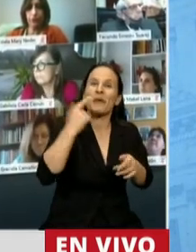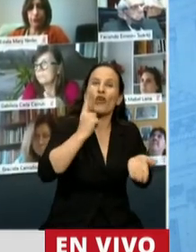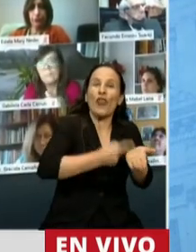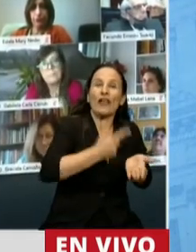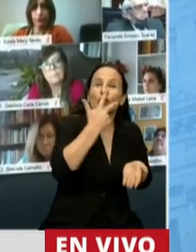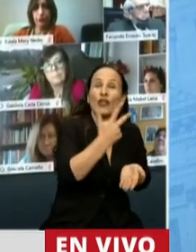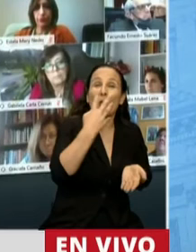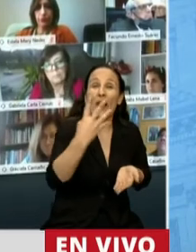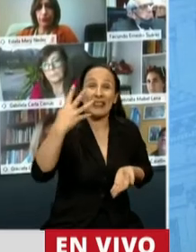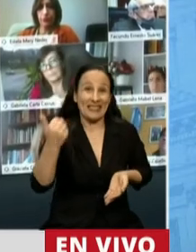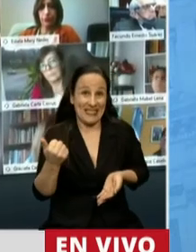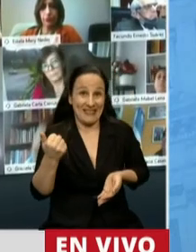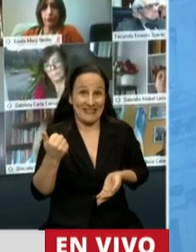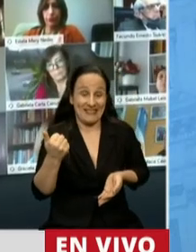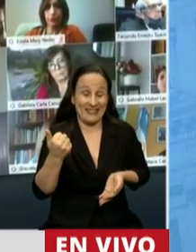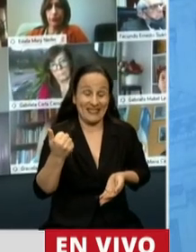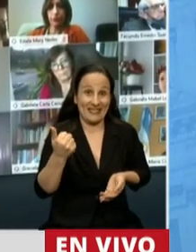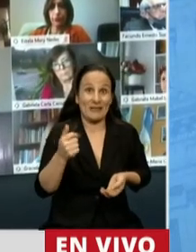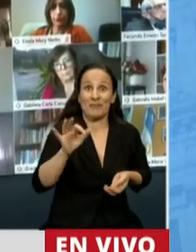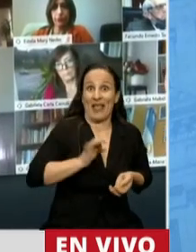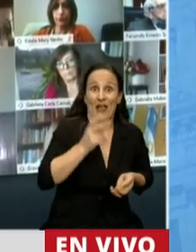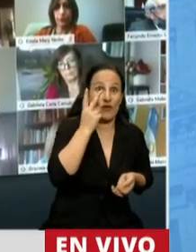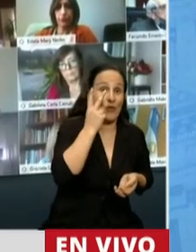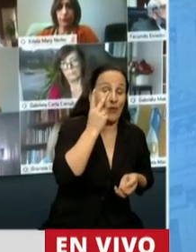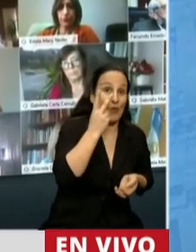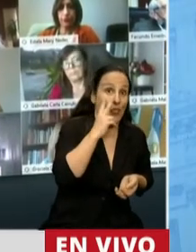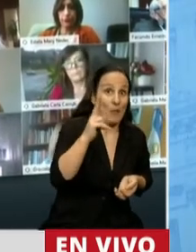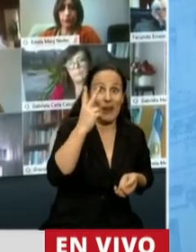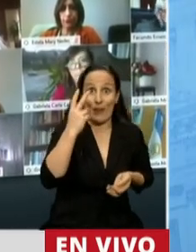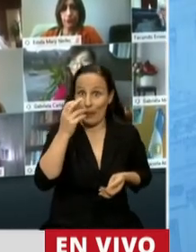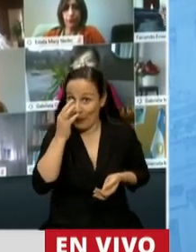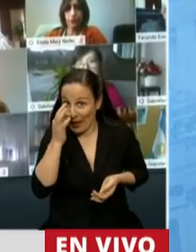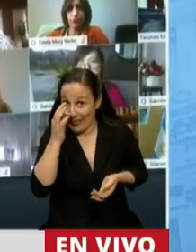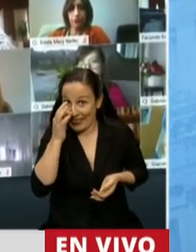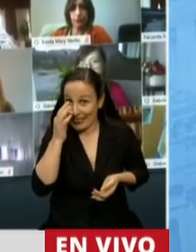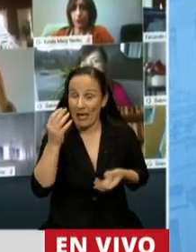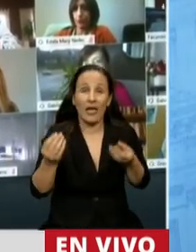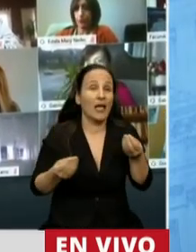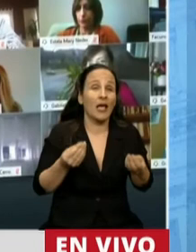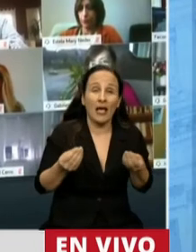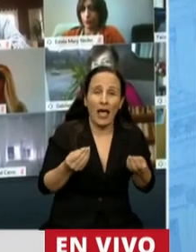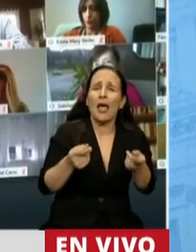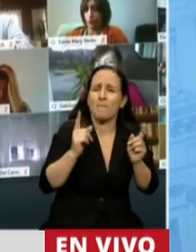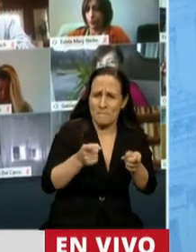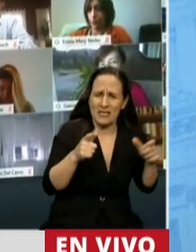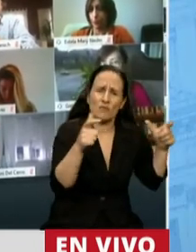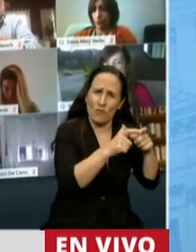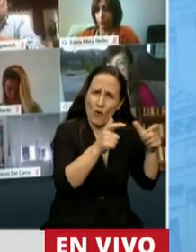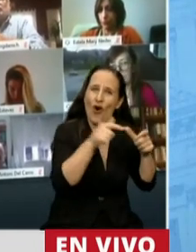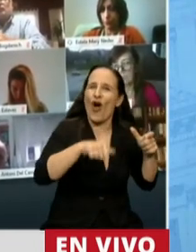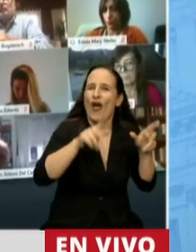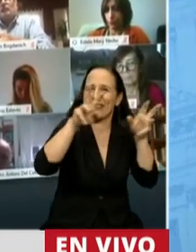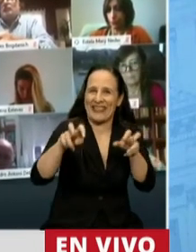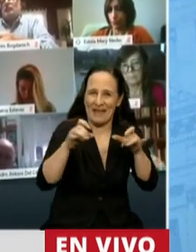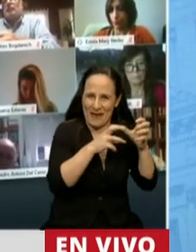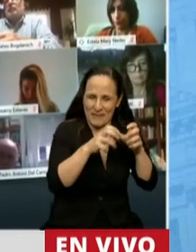346 de 2020, por el cual se reperfilaron precisamente estos títulos que estamos tratando,